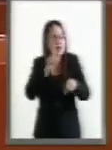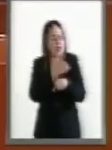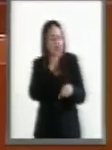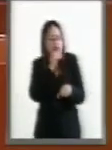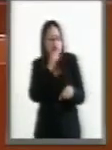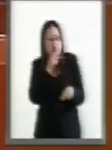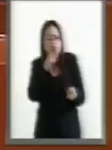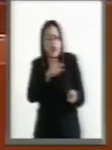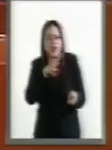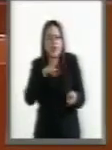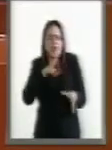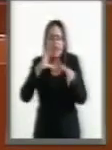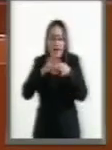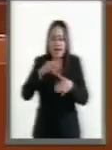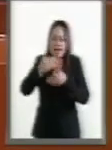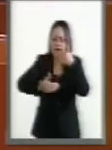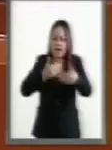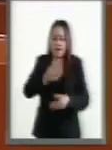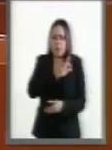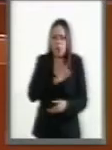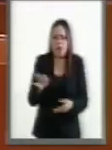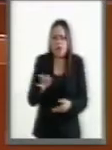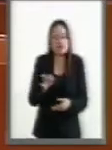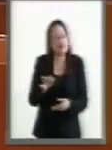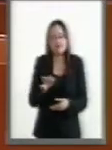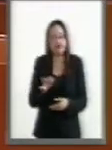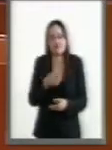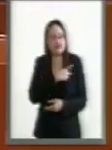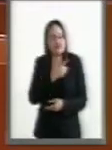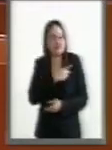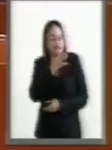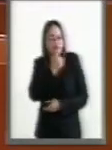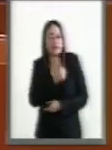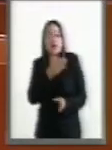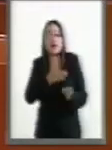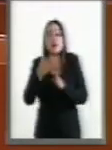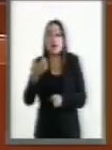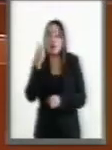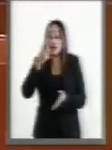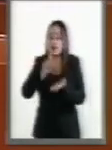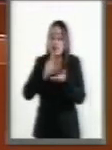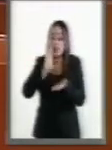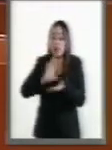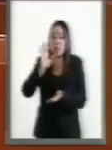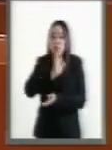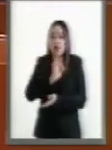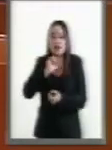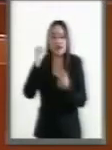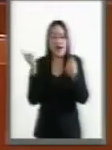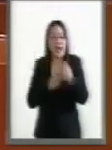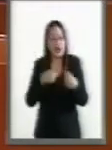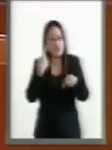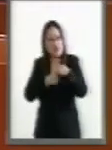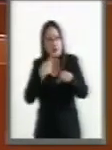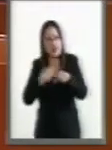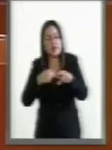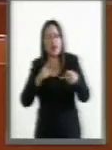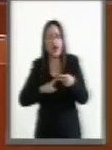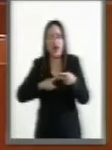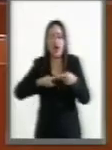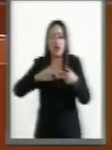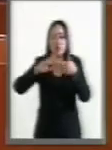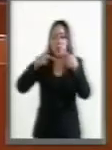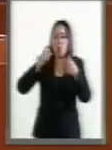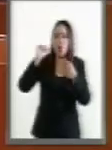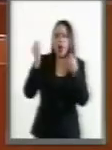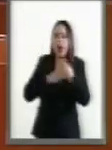normalmente en vida cotidiana. Este tipo de discapacidad puede ser provocada por una lesión, una enfermedad o un problema en el